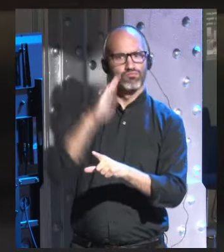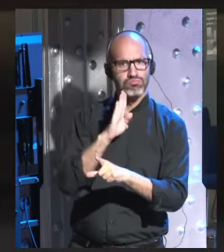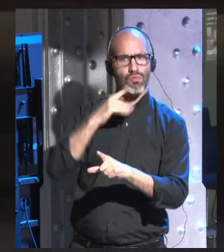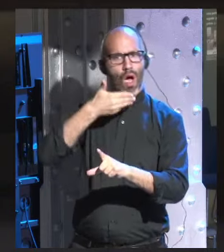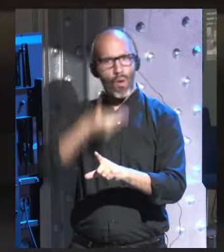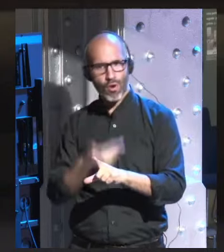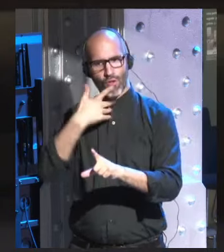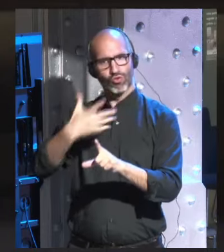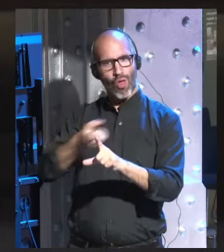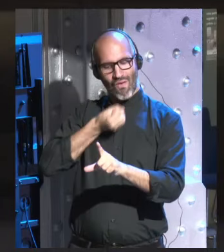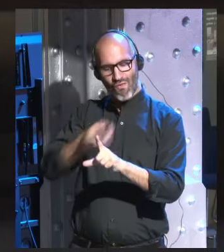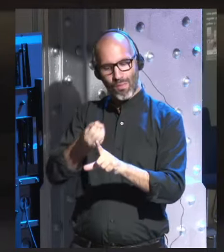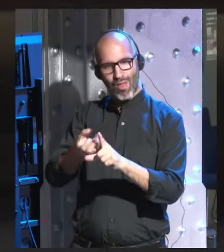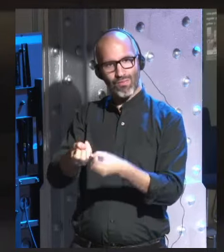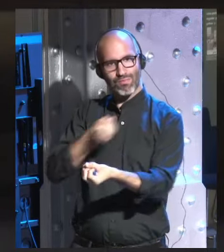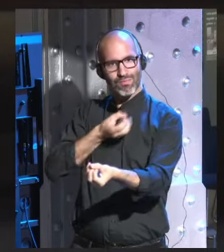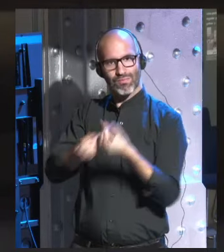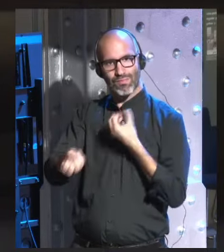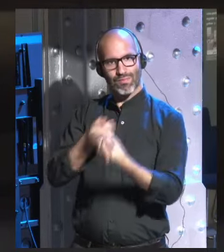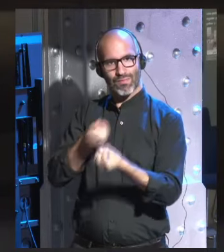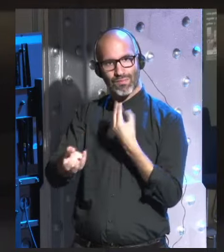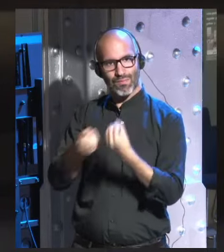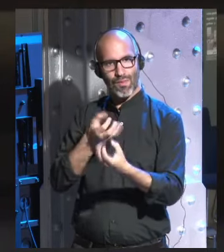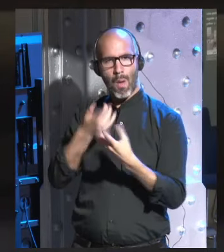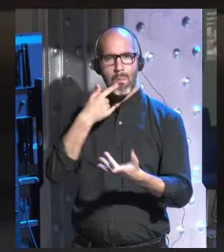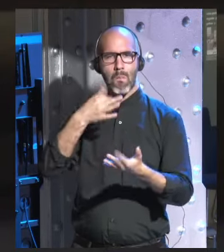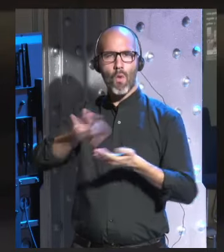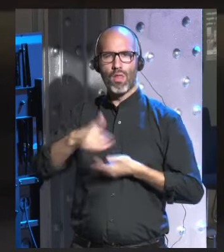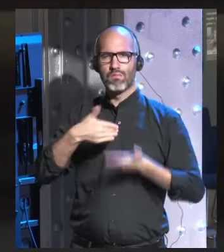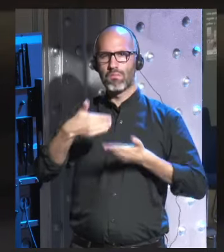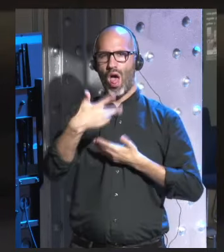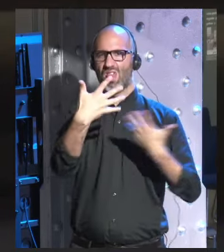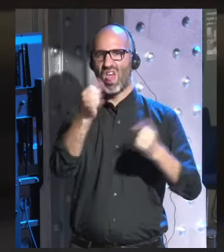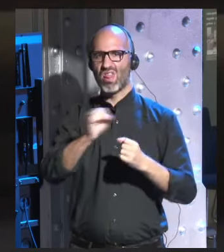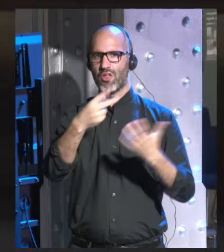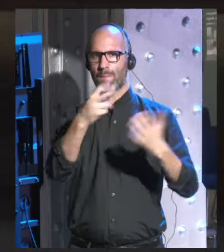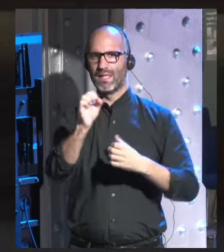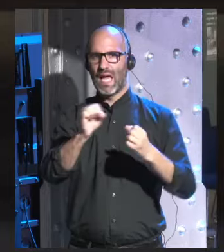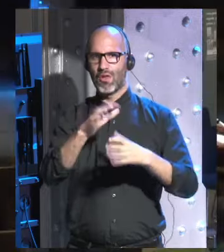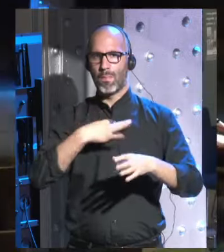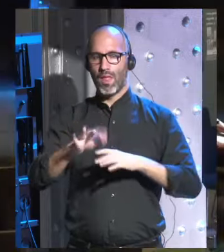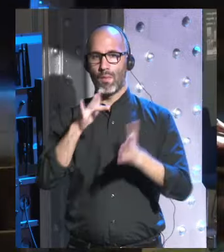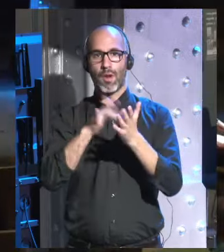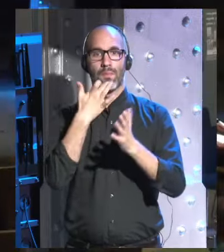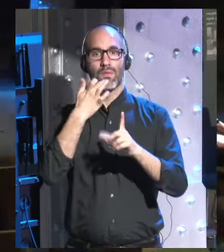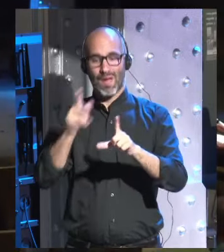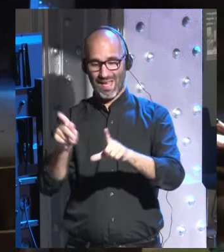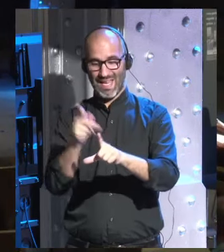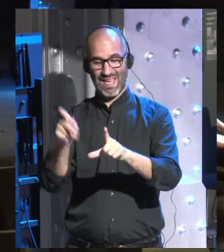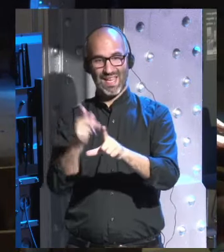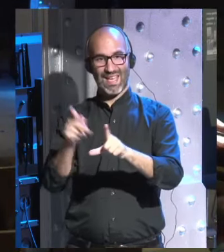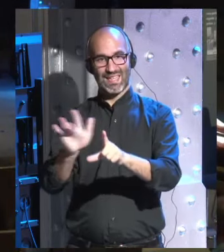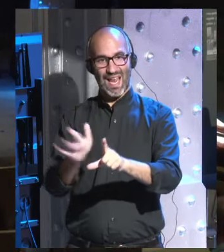aburridos y en 10-20 años podríamos hacer algo todavía más notorio que es conectar kindle